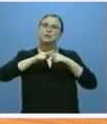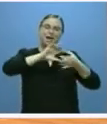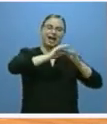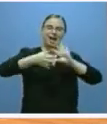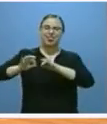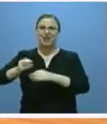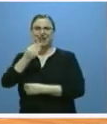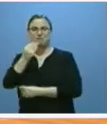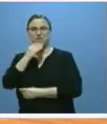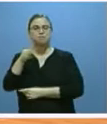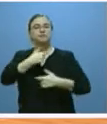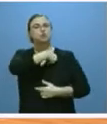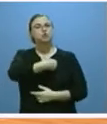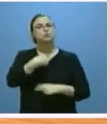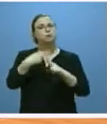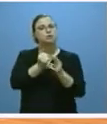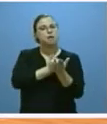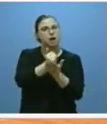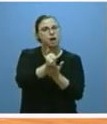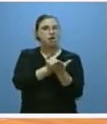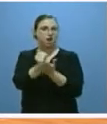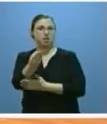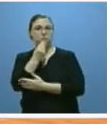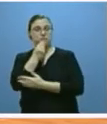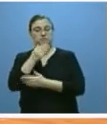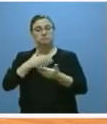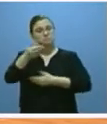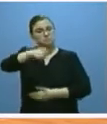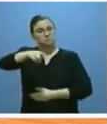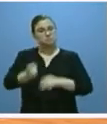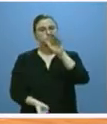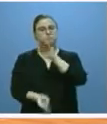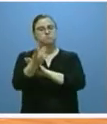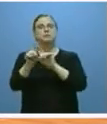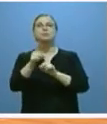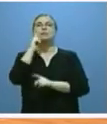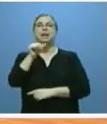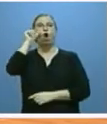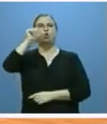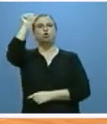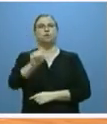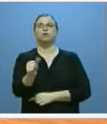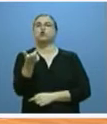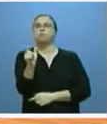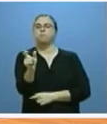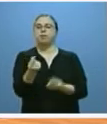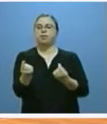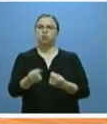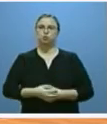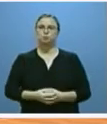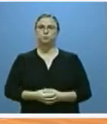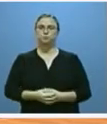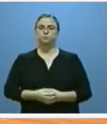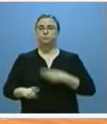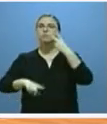la comisión de política agraria y agroalimentaria y en los próximos meses vamos a crear el observatorio de precios. El